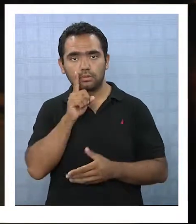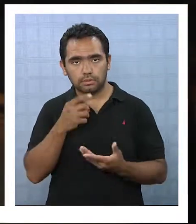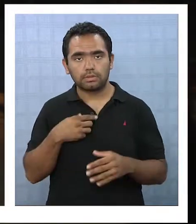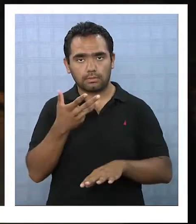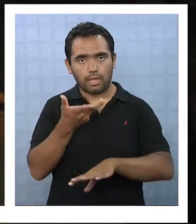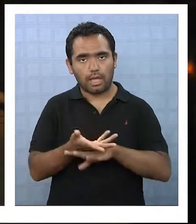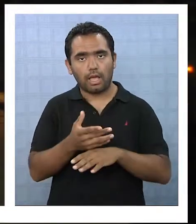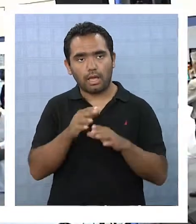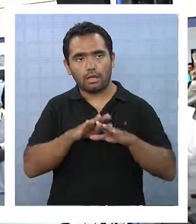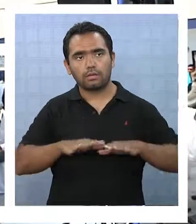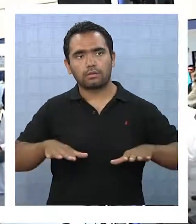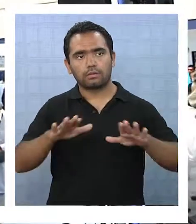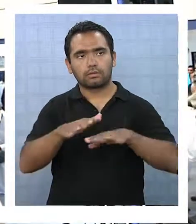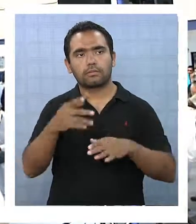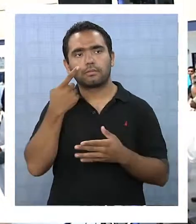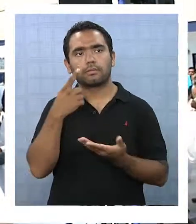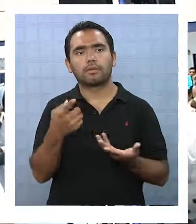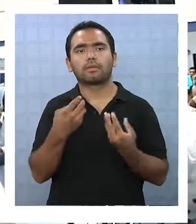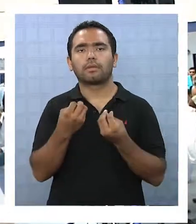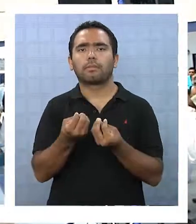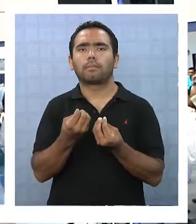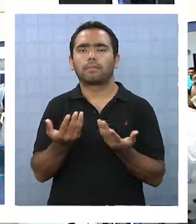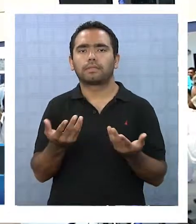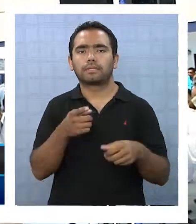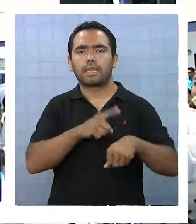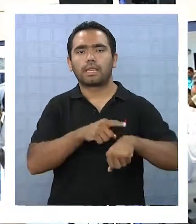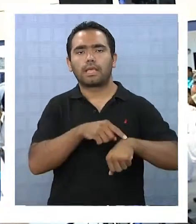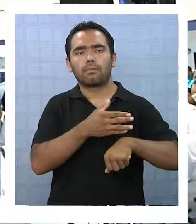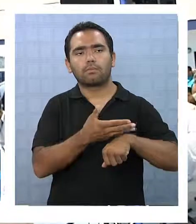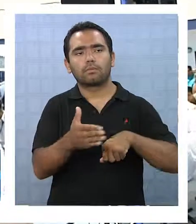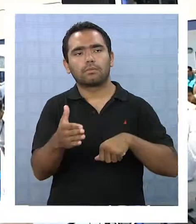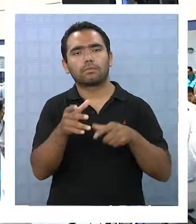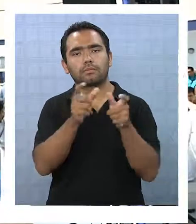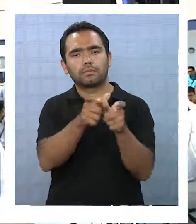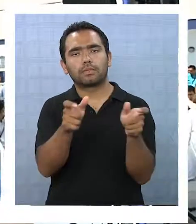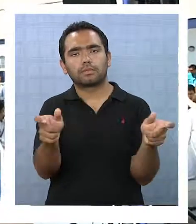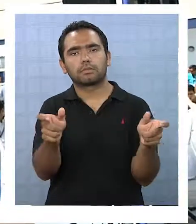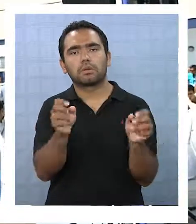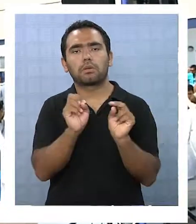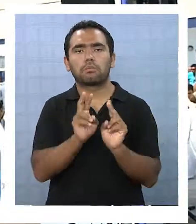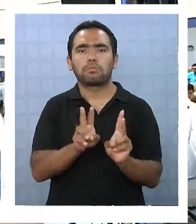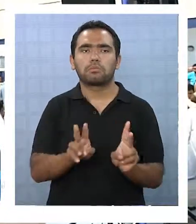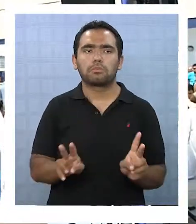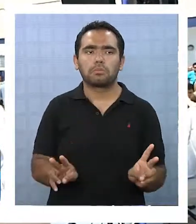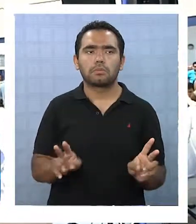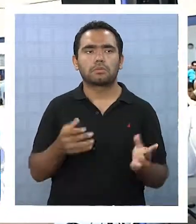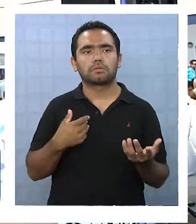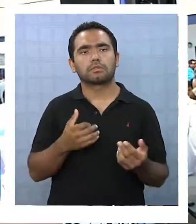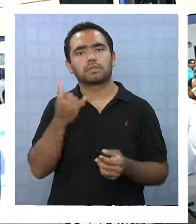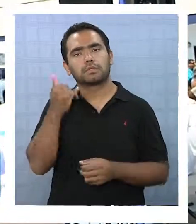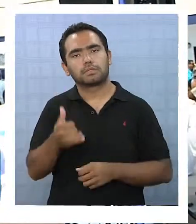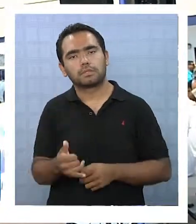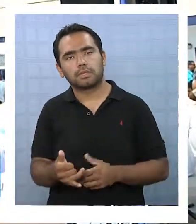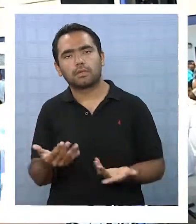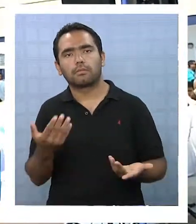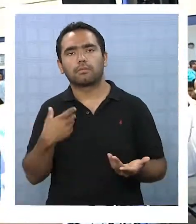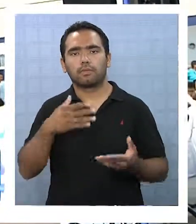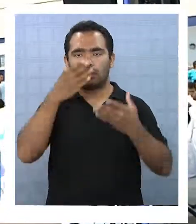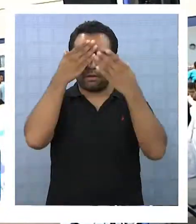existir, pero a través que va pasando el tiempo, ya la gente se va calmando y bueno, como todas las cosas, se nos va